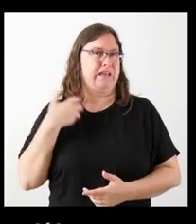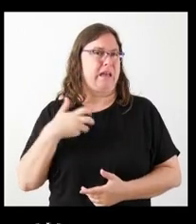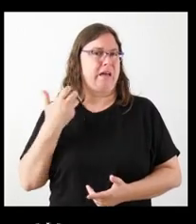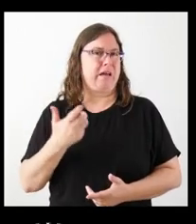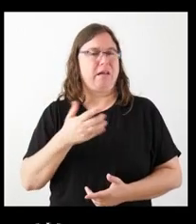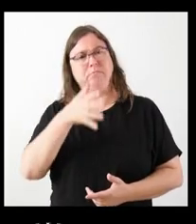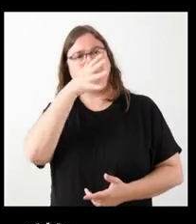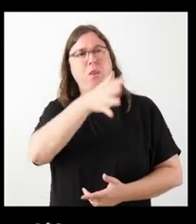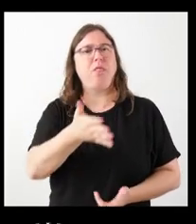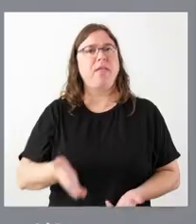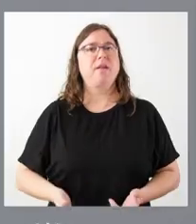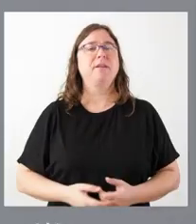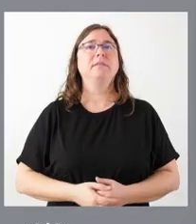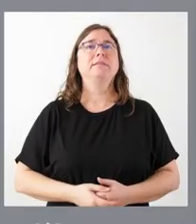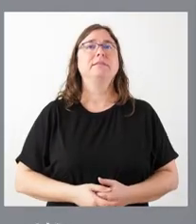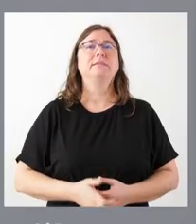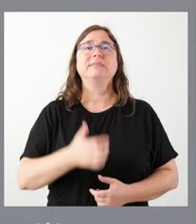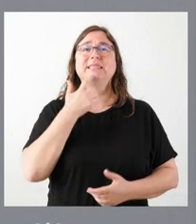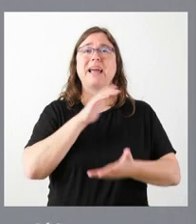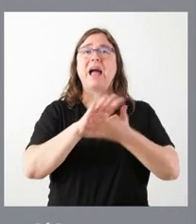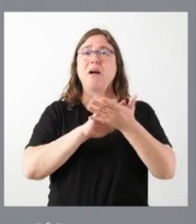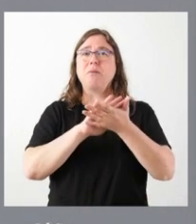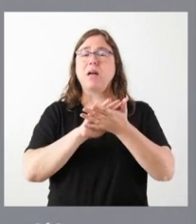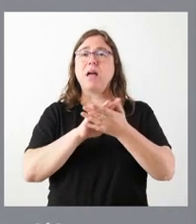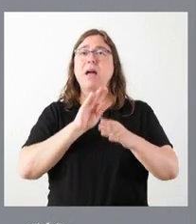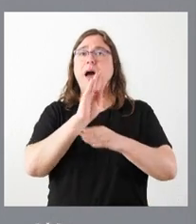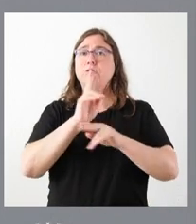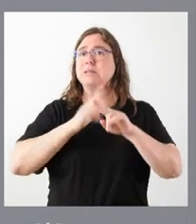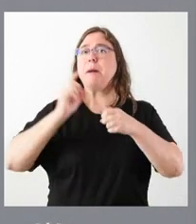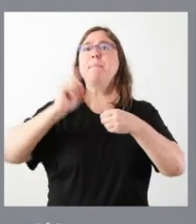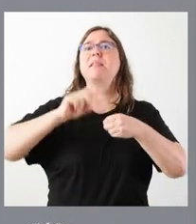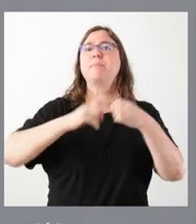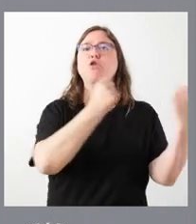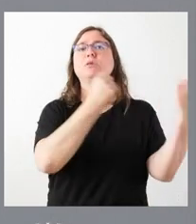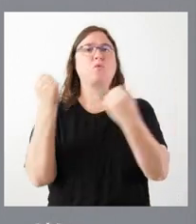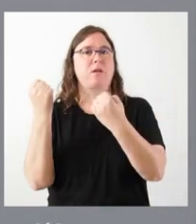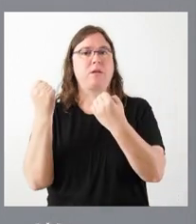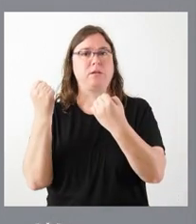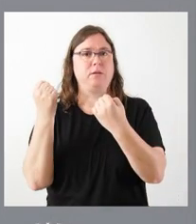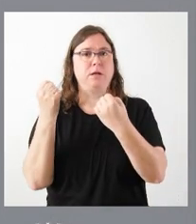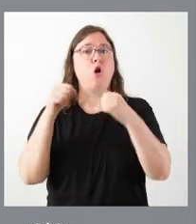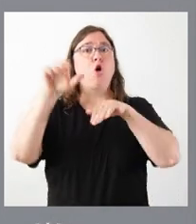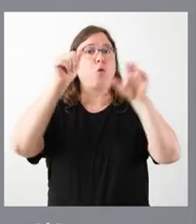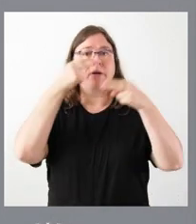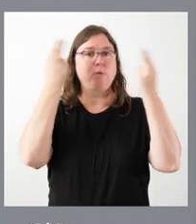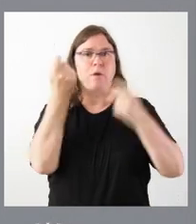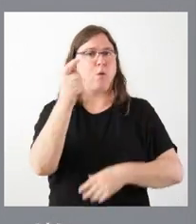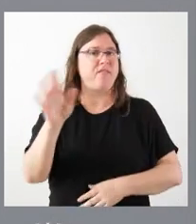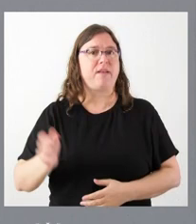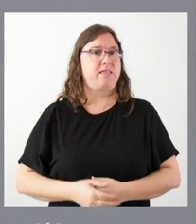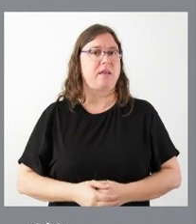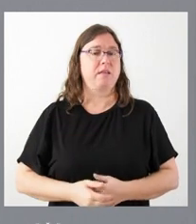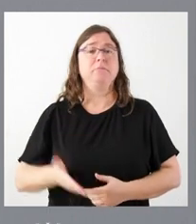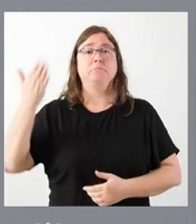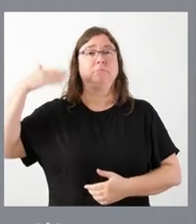lo que denuncian? Estamos hablando de las ayudas correspondientes a la participación institucional. Estas no son objeto de convocatoria pública. Es lo que, en otras